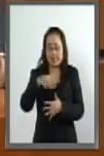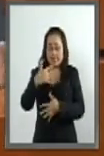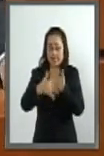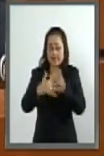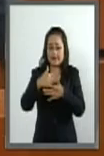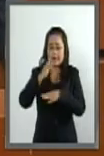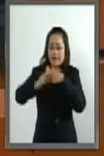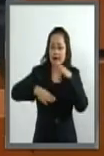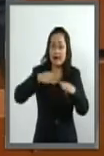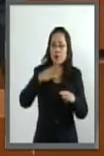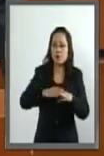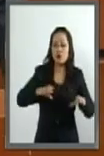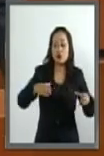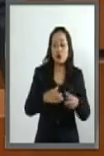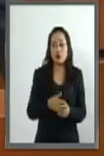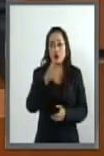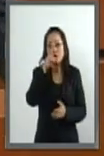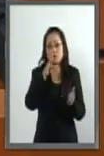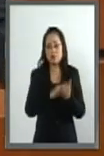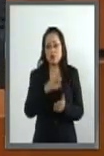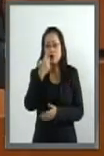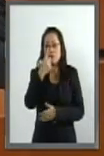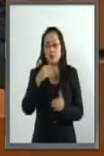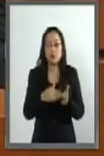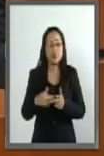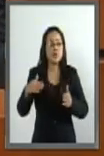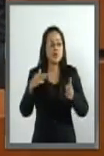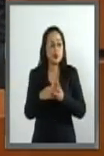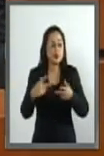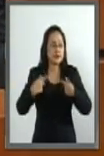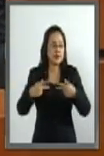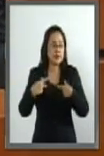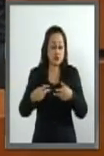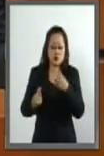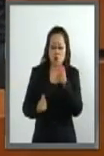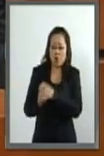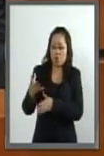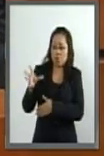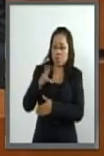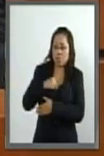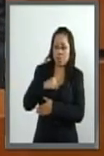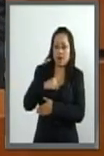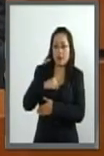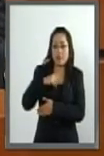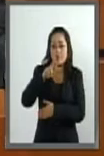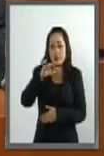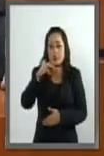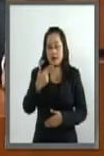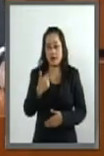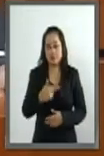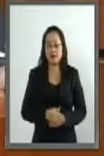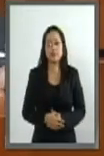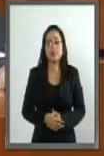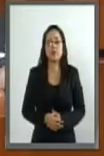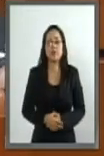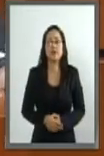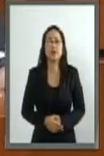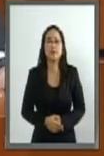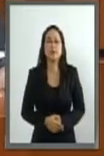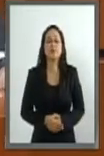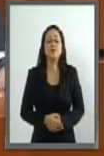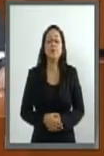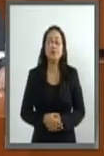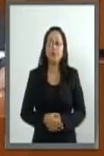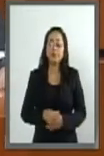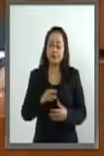2.1 millones de personas contrajeron la infección del VIH. Así nada más. Se